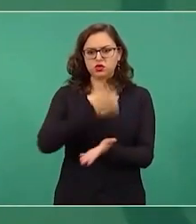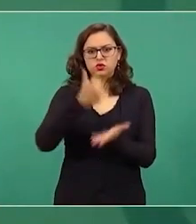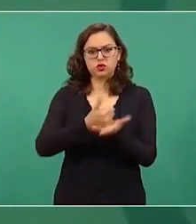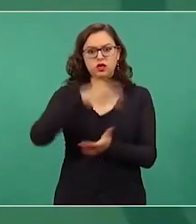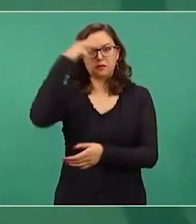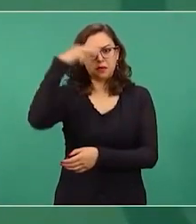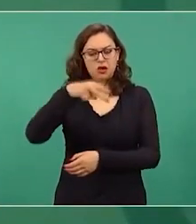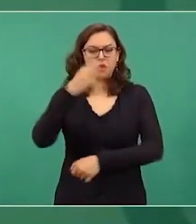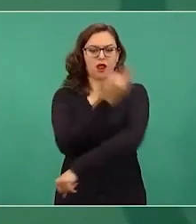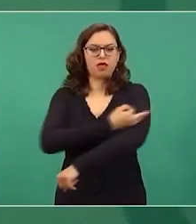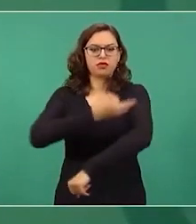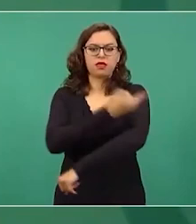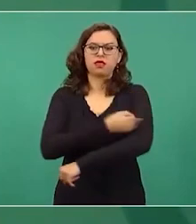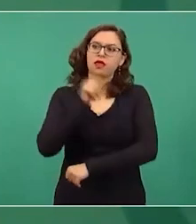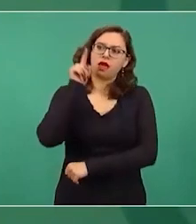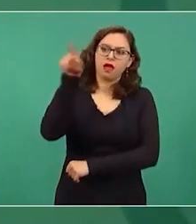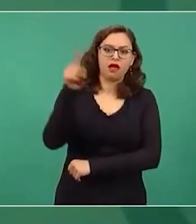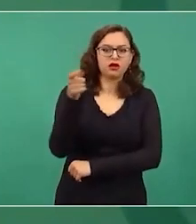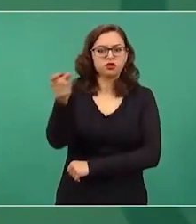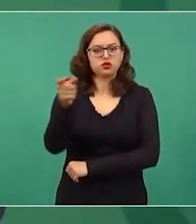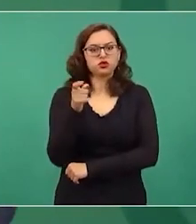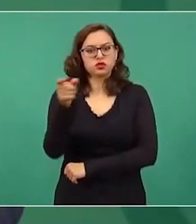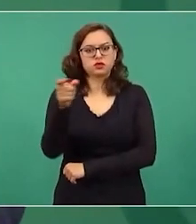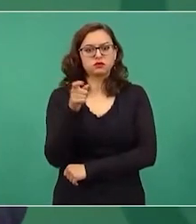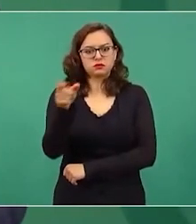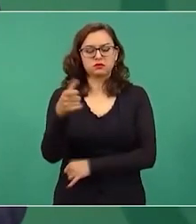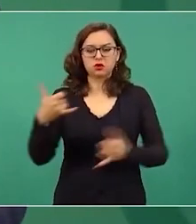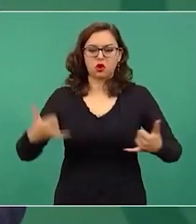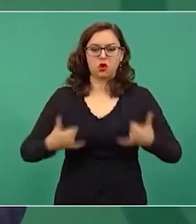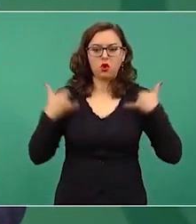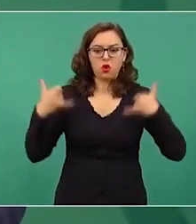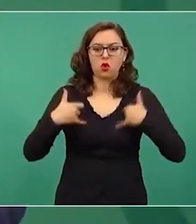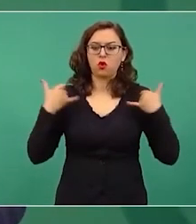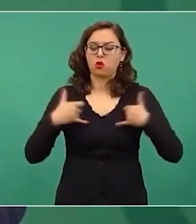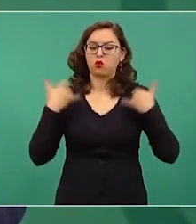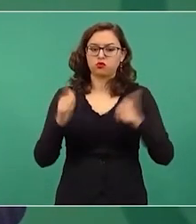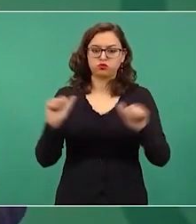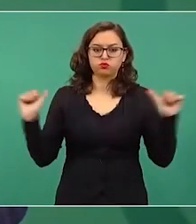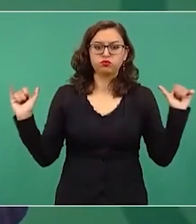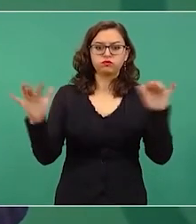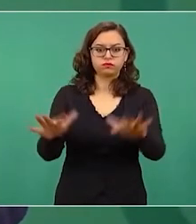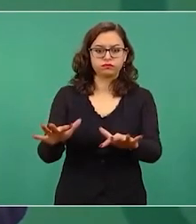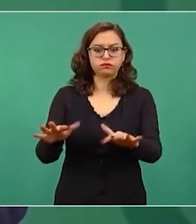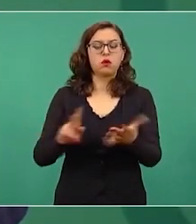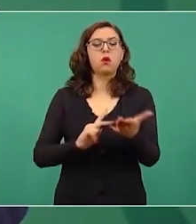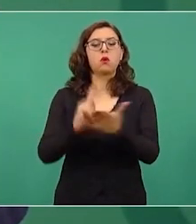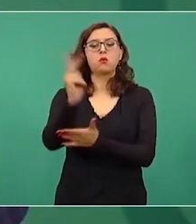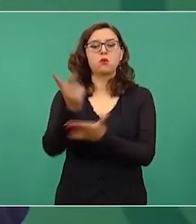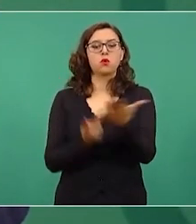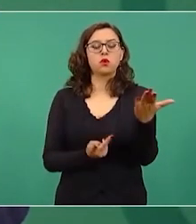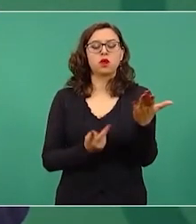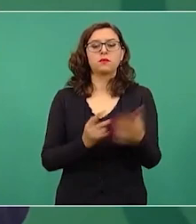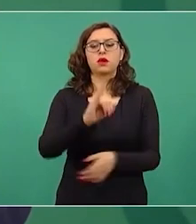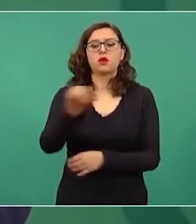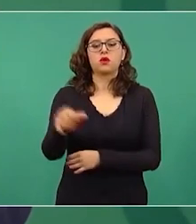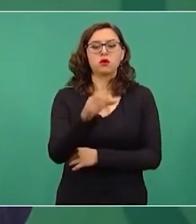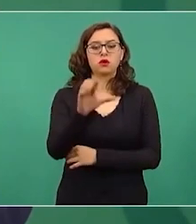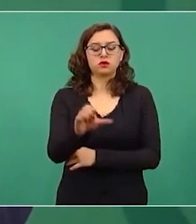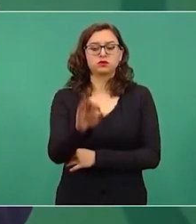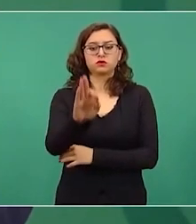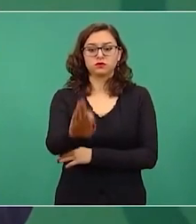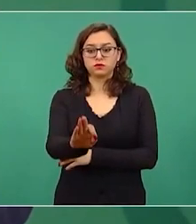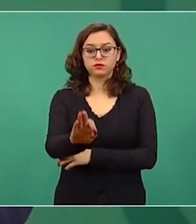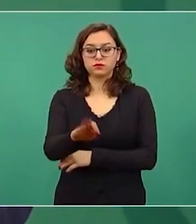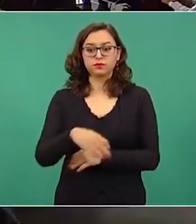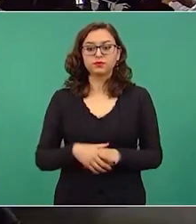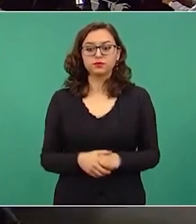en Xochimilco con jóvenes del programa Jóvenes Construyendo el